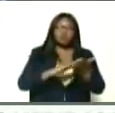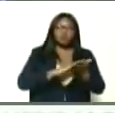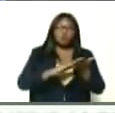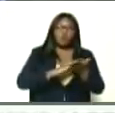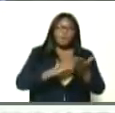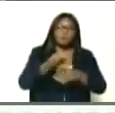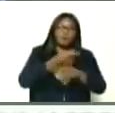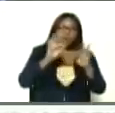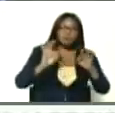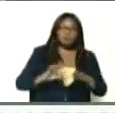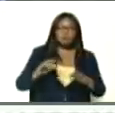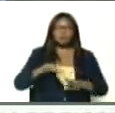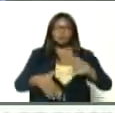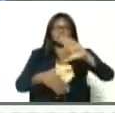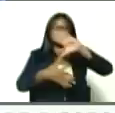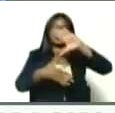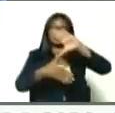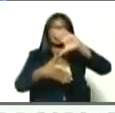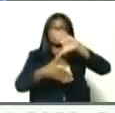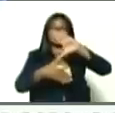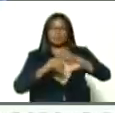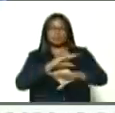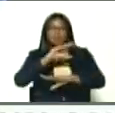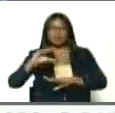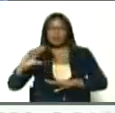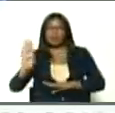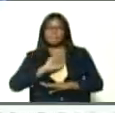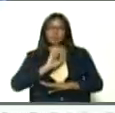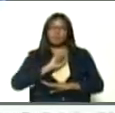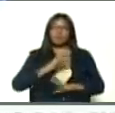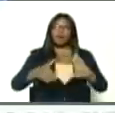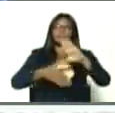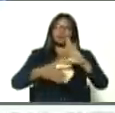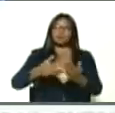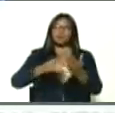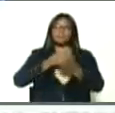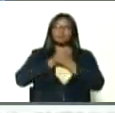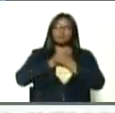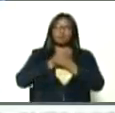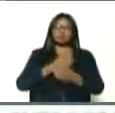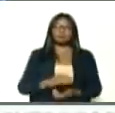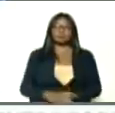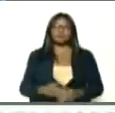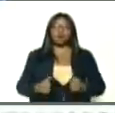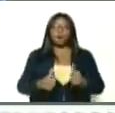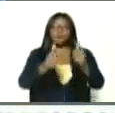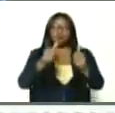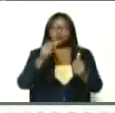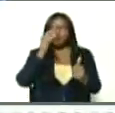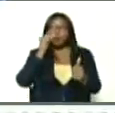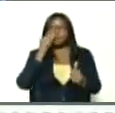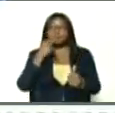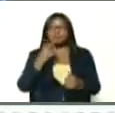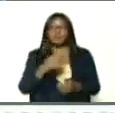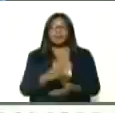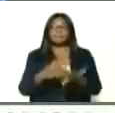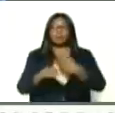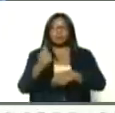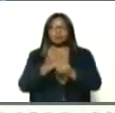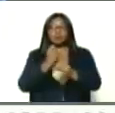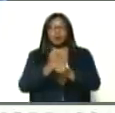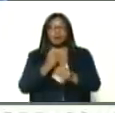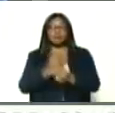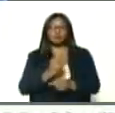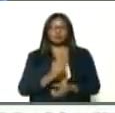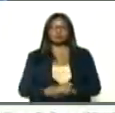de nuestra América Latina, caribeña, de nuestra América, como dijera el apóstol, José Martín, vamos trabajando, pues,